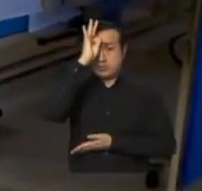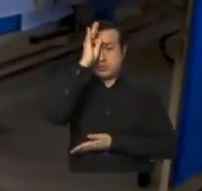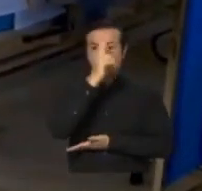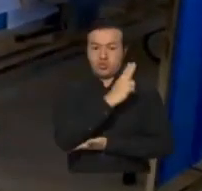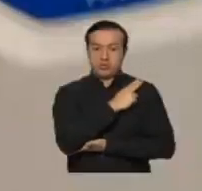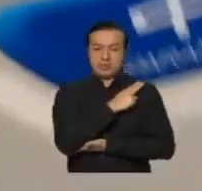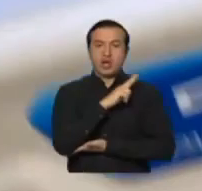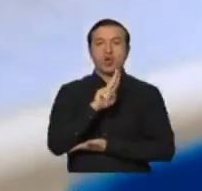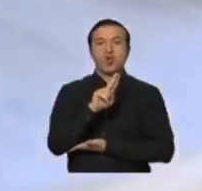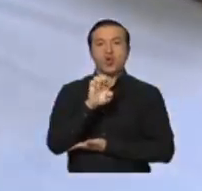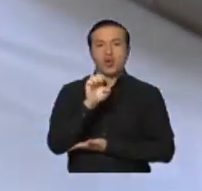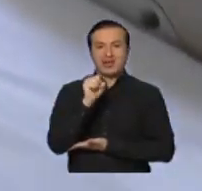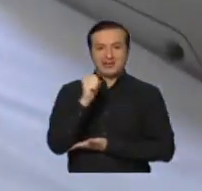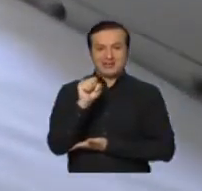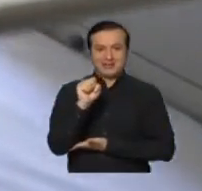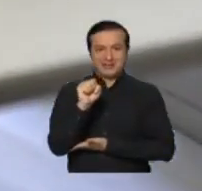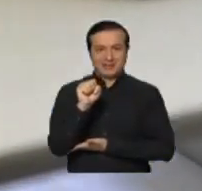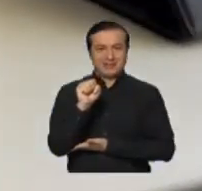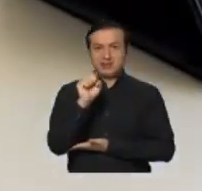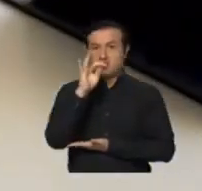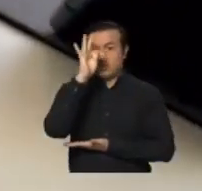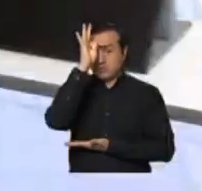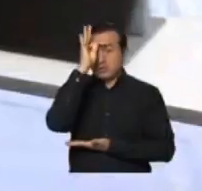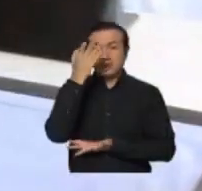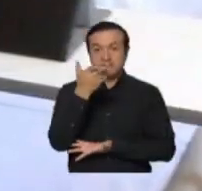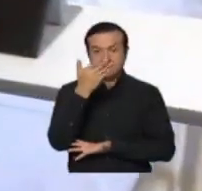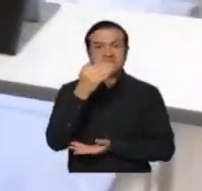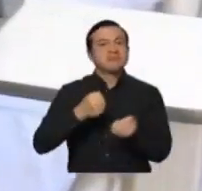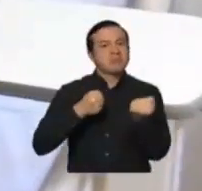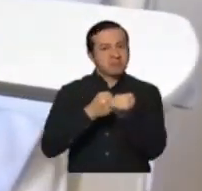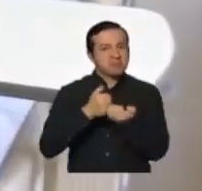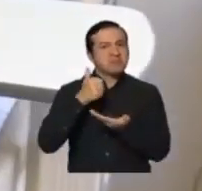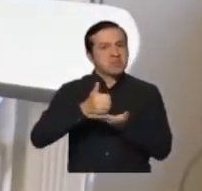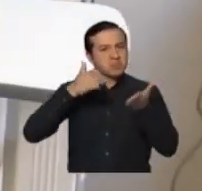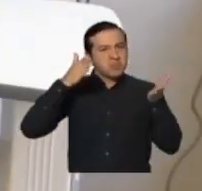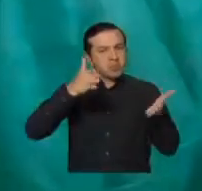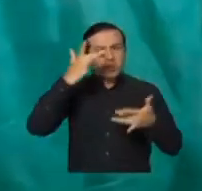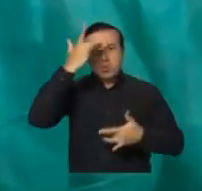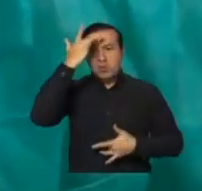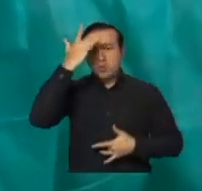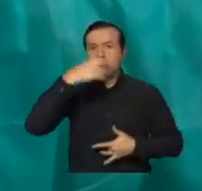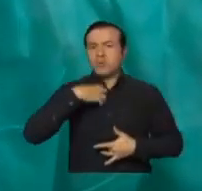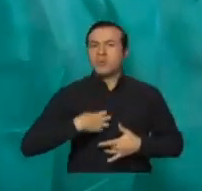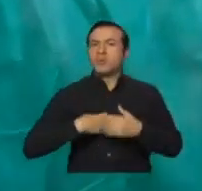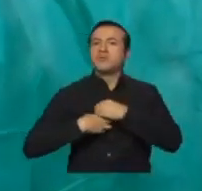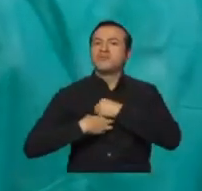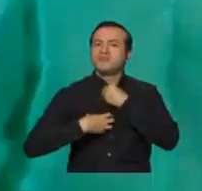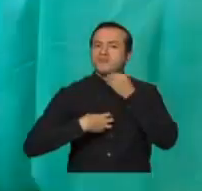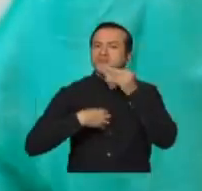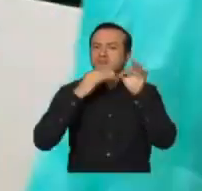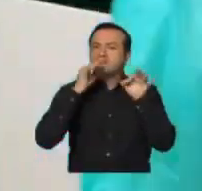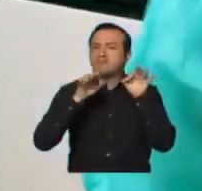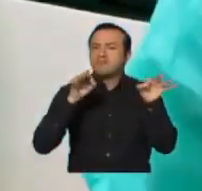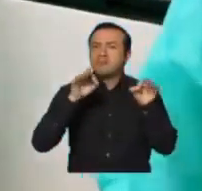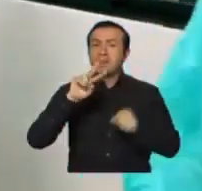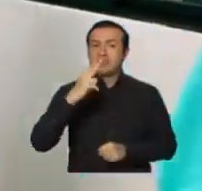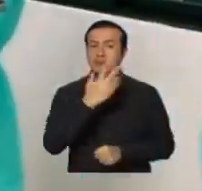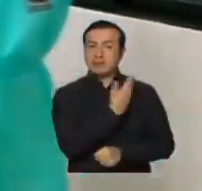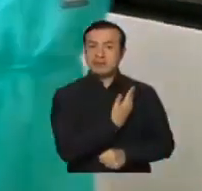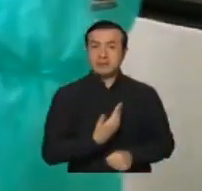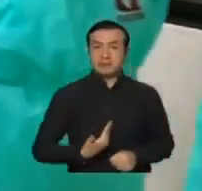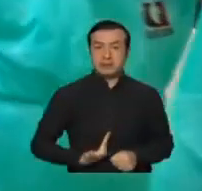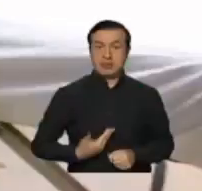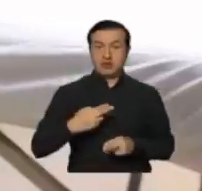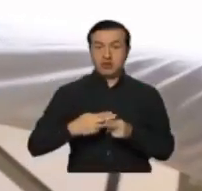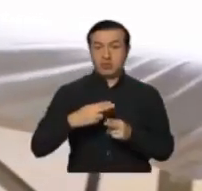Espíritu Santo U.S. Clinic, se sumó a la lucha contra el COVID-19. Así lo dio a conocer el vicepresidente de la República, Otto